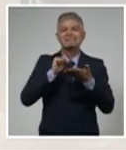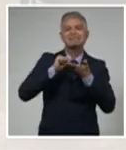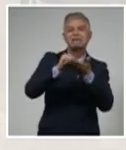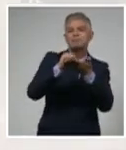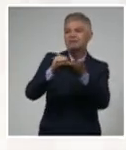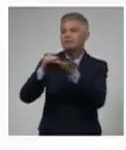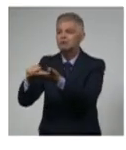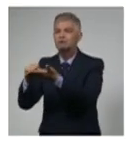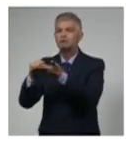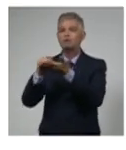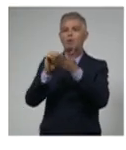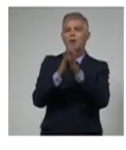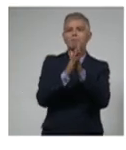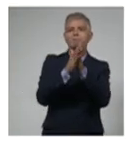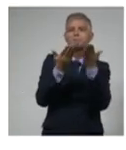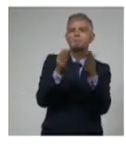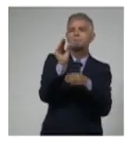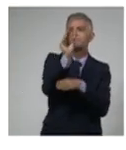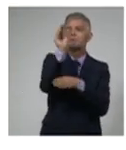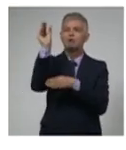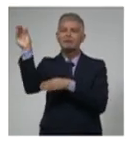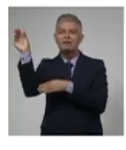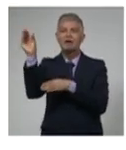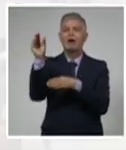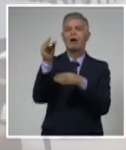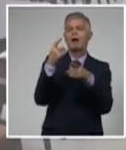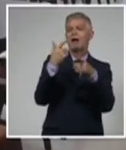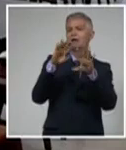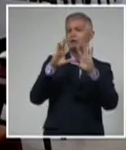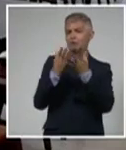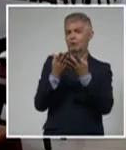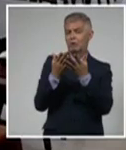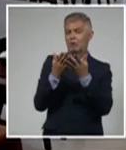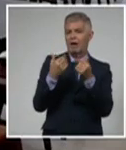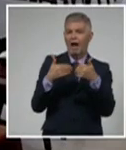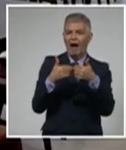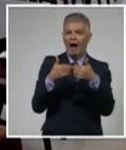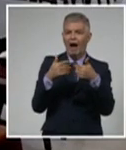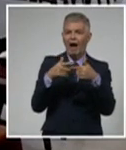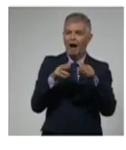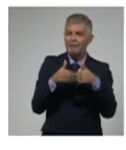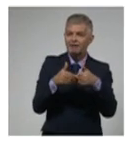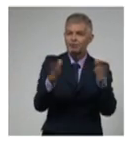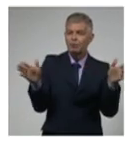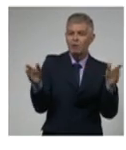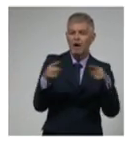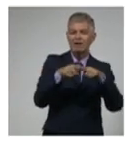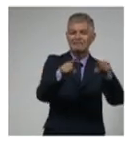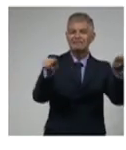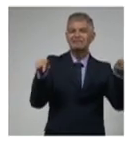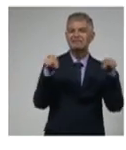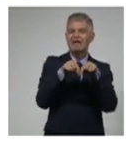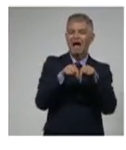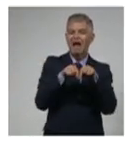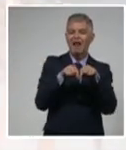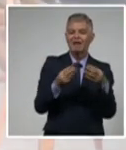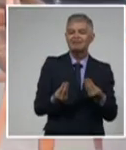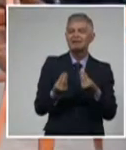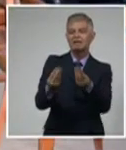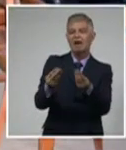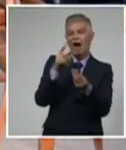bibliotecarios y bibliotecológicos la apertura de la sala del liceo diego para niños y